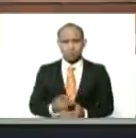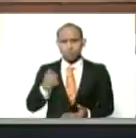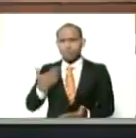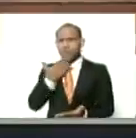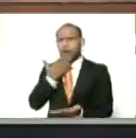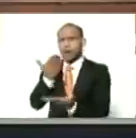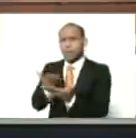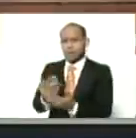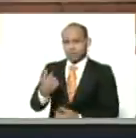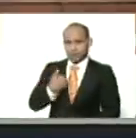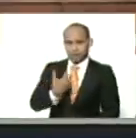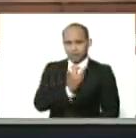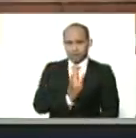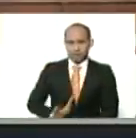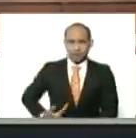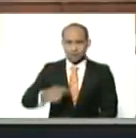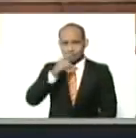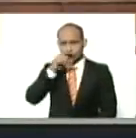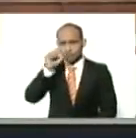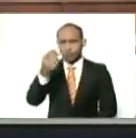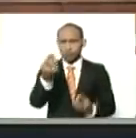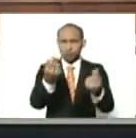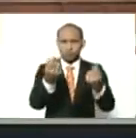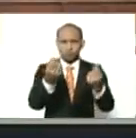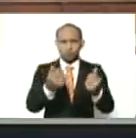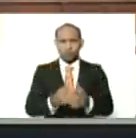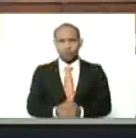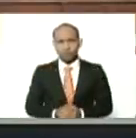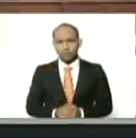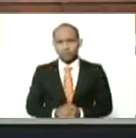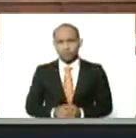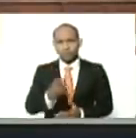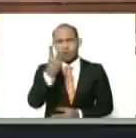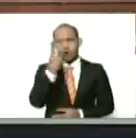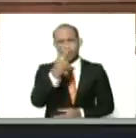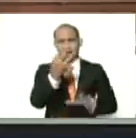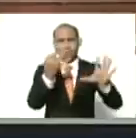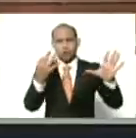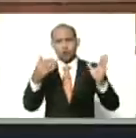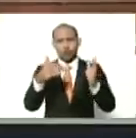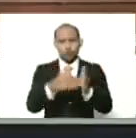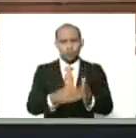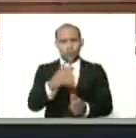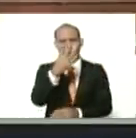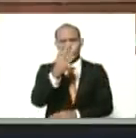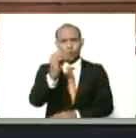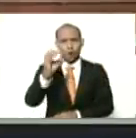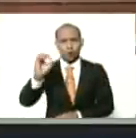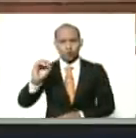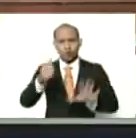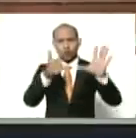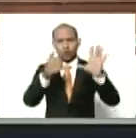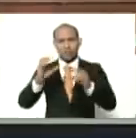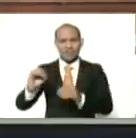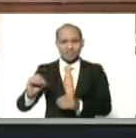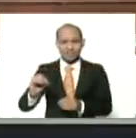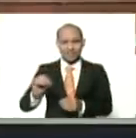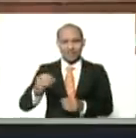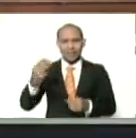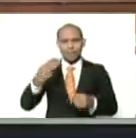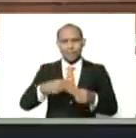solicitando, la cantidad, de 28 mil 460 petros,